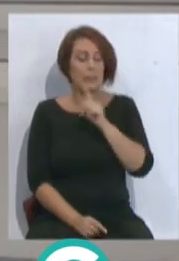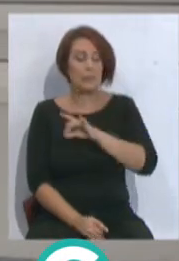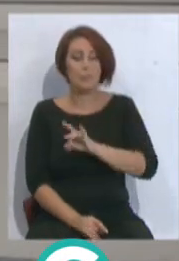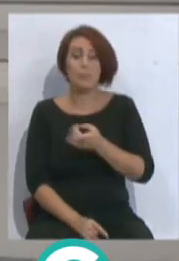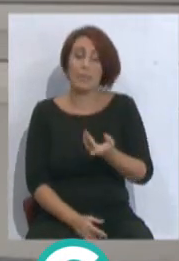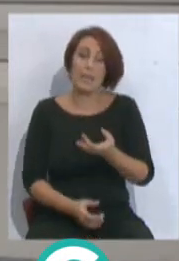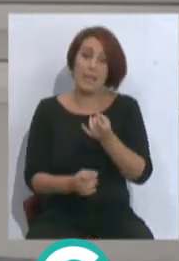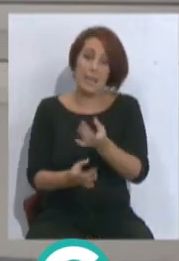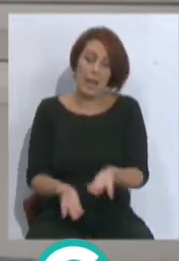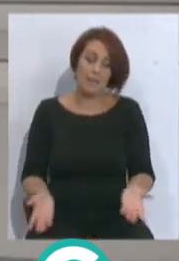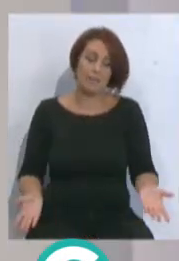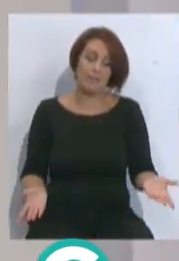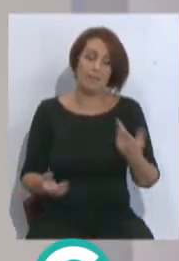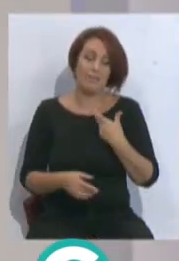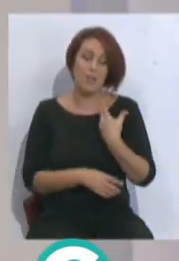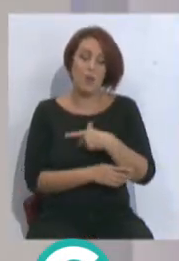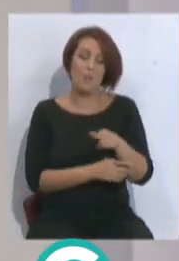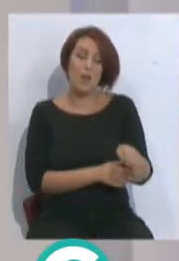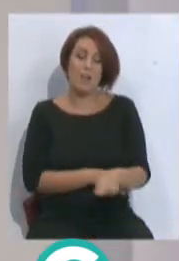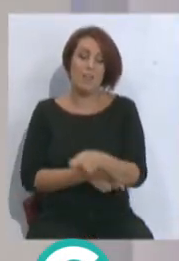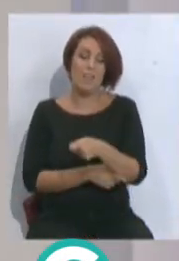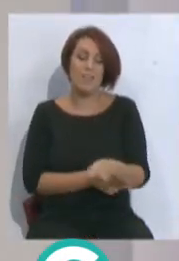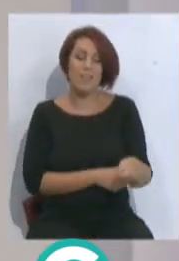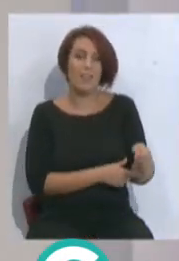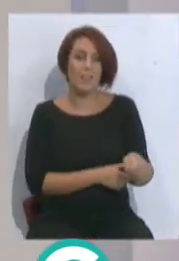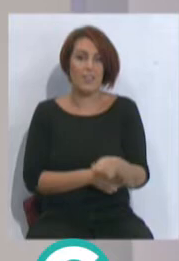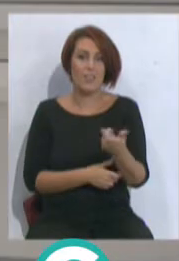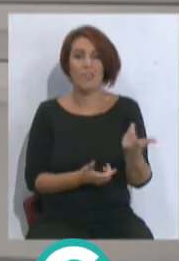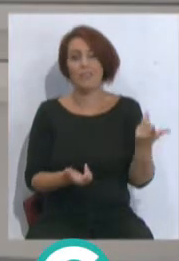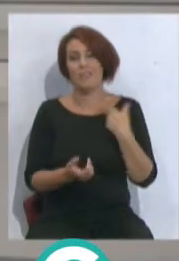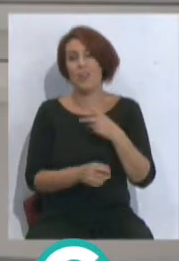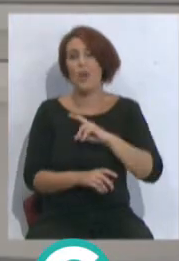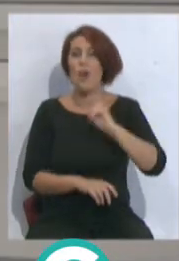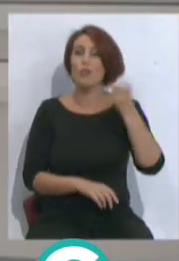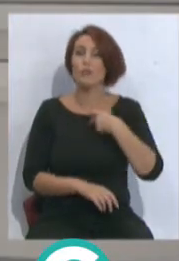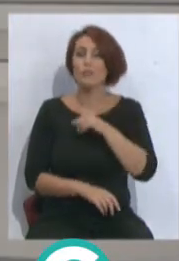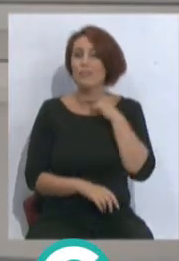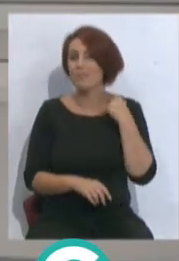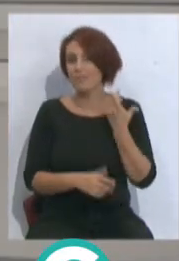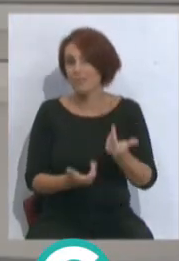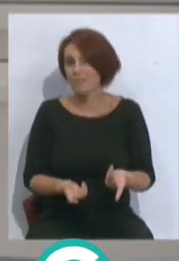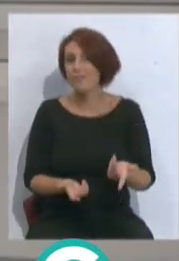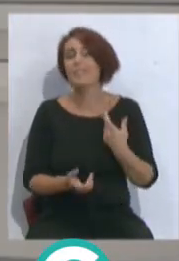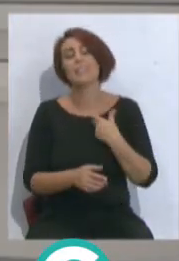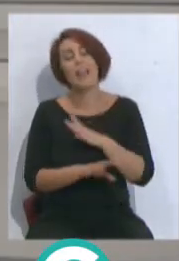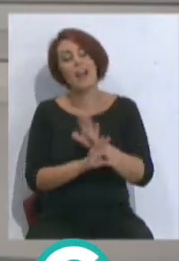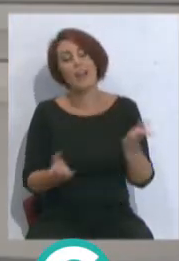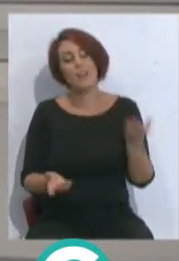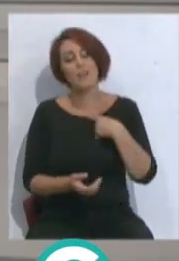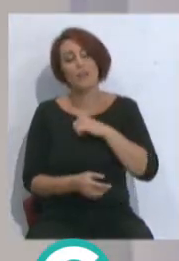supuesto, claro, tú eras el monaguillo, pero aquí estaba el sacerdote. curia de la iglesia cerveriana somos nosotros.